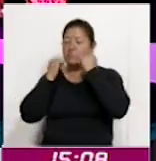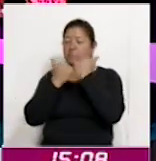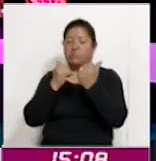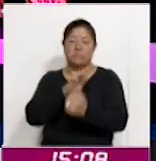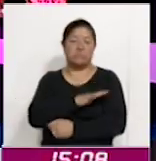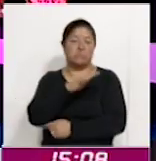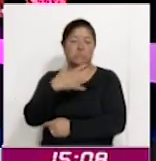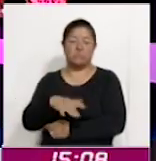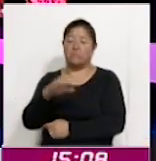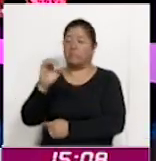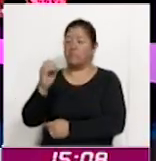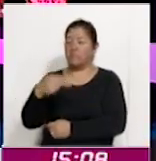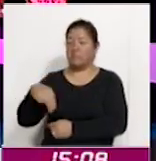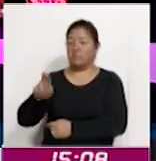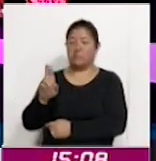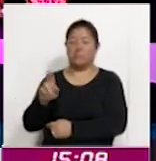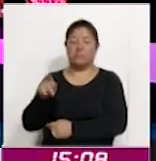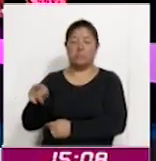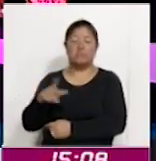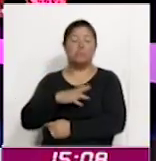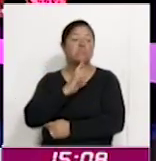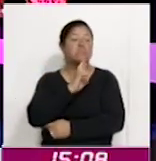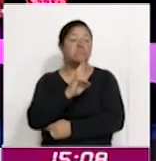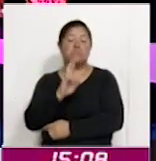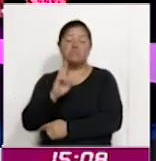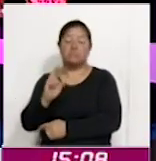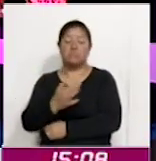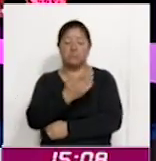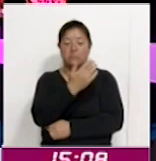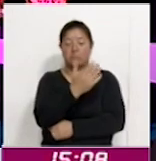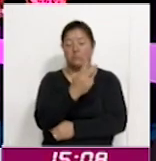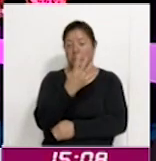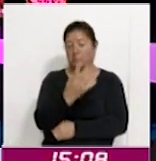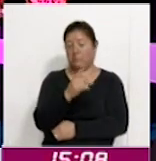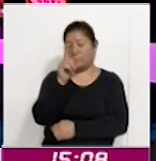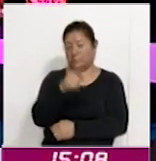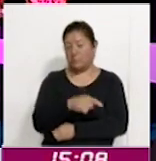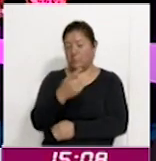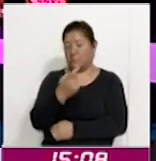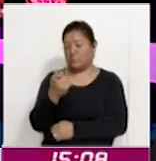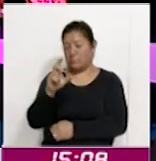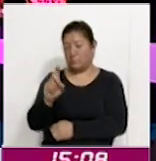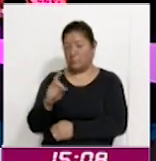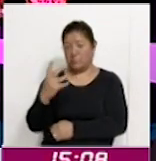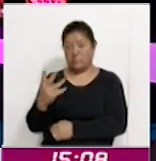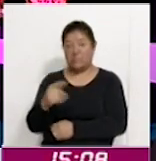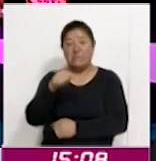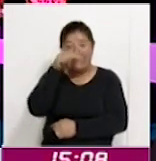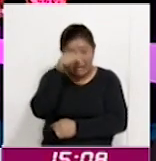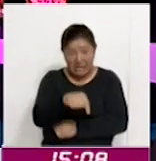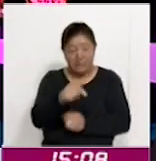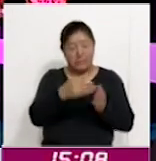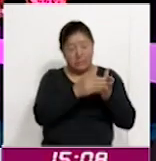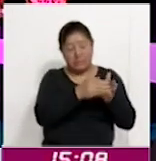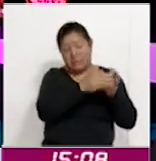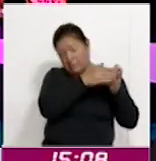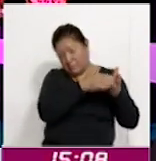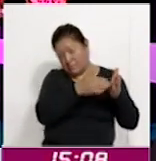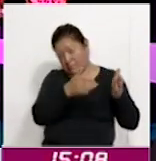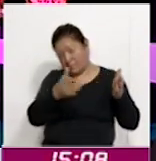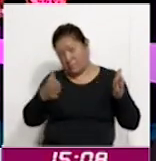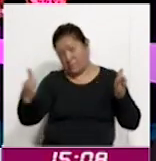de las Naciones Unidas en la resolución 54 diagonal 134. Y de ahí se ha mantenido este